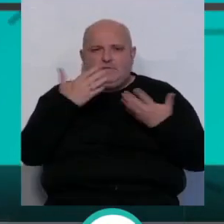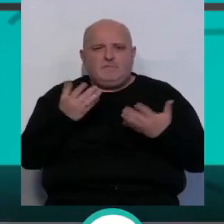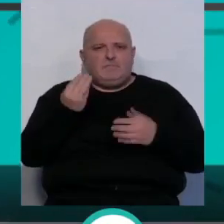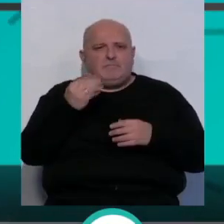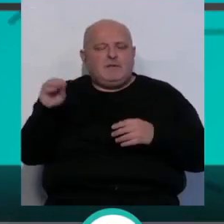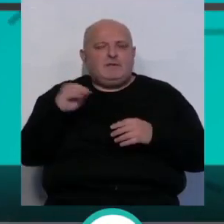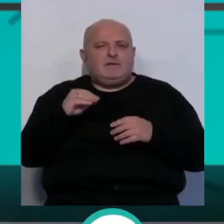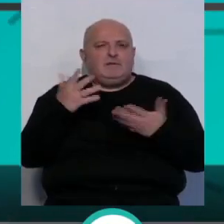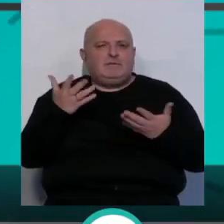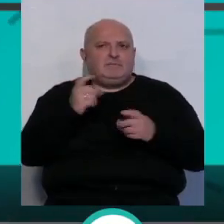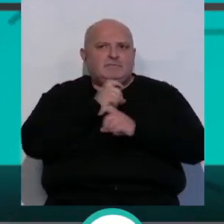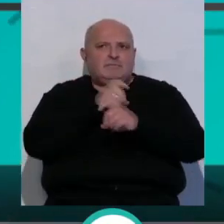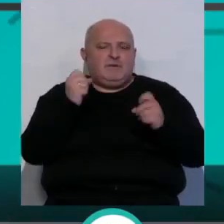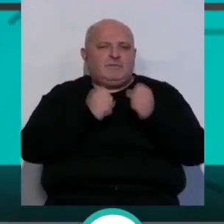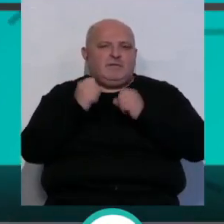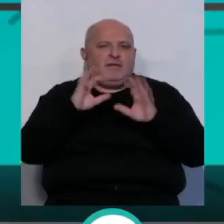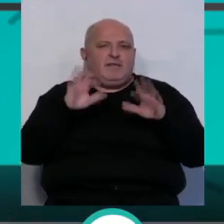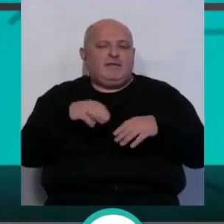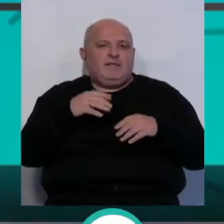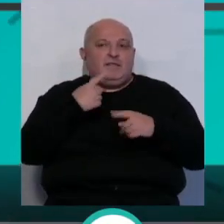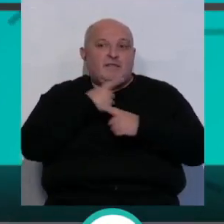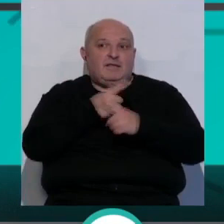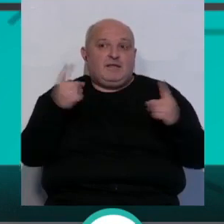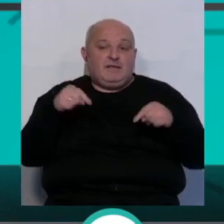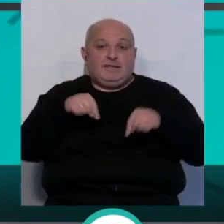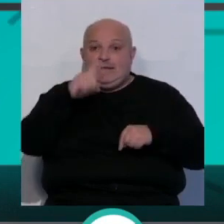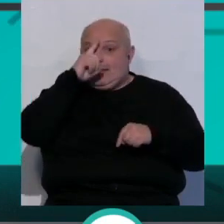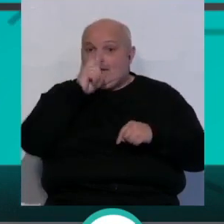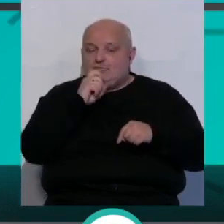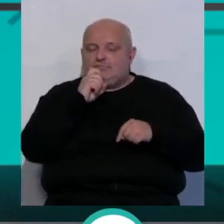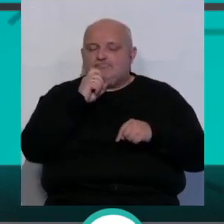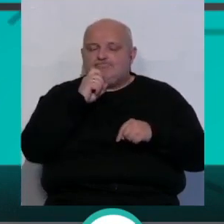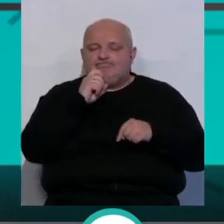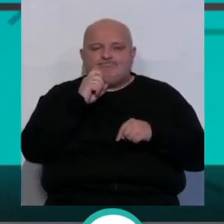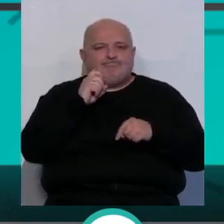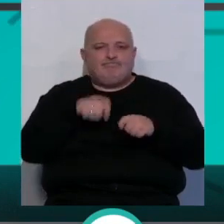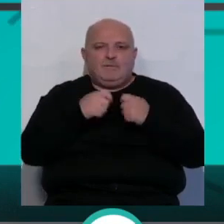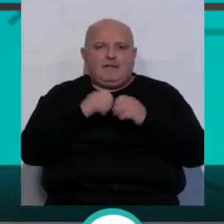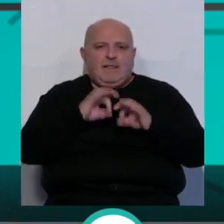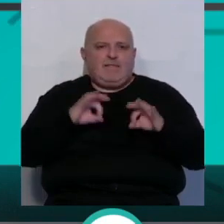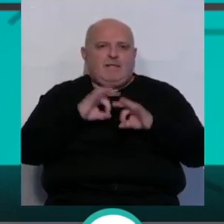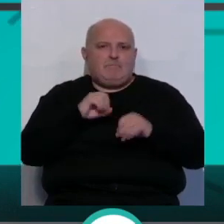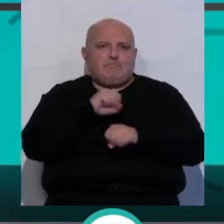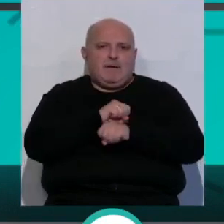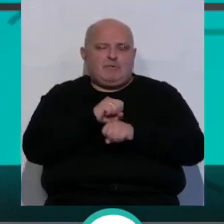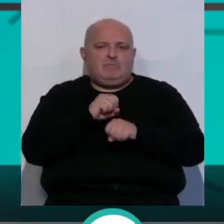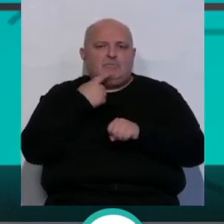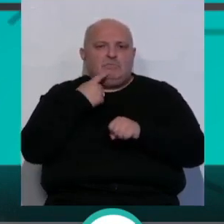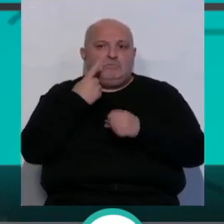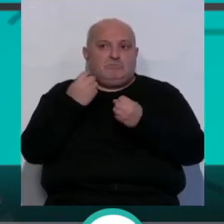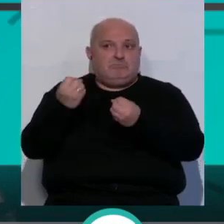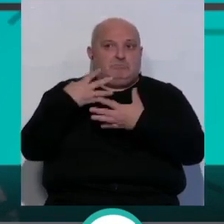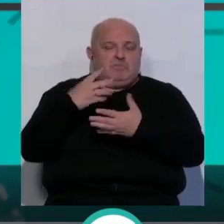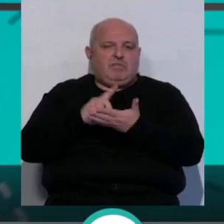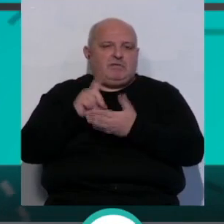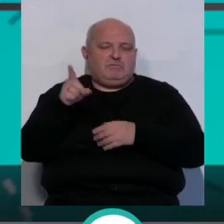el anuncio de los economistas de Cádiz pronosticando que este año no se destruirá empleo. Según los datos del Colegio de Economistas,